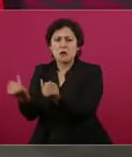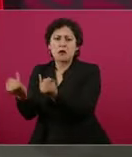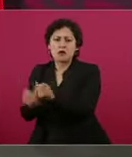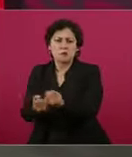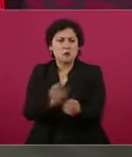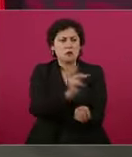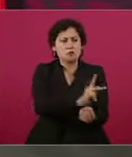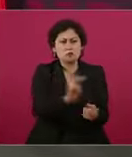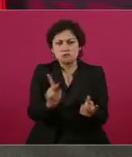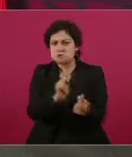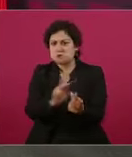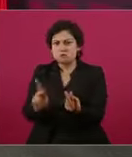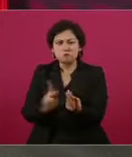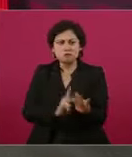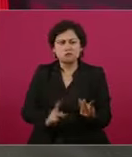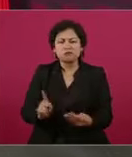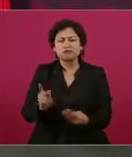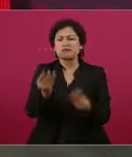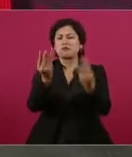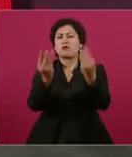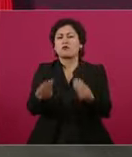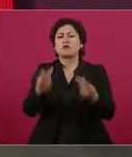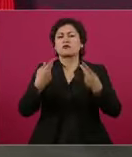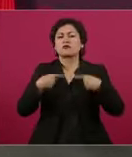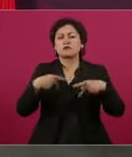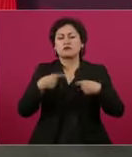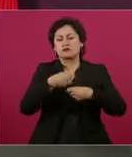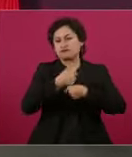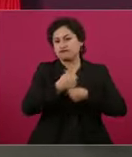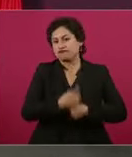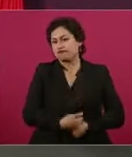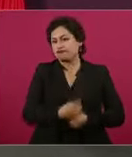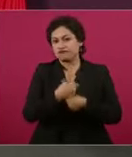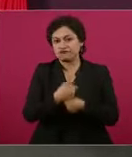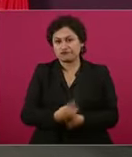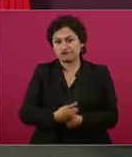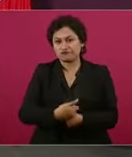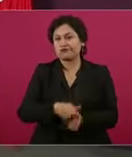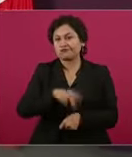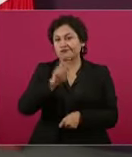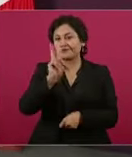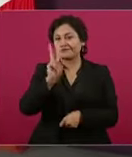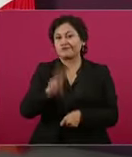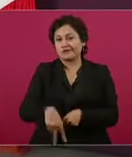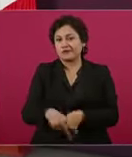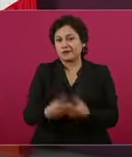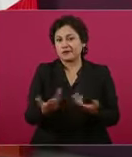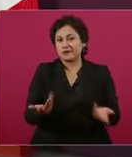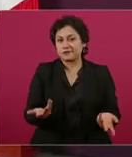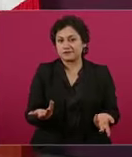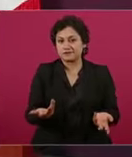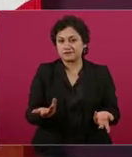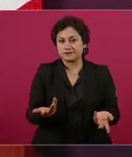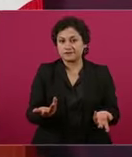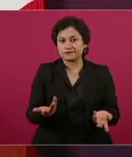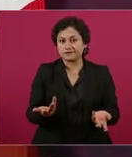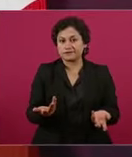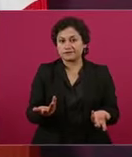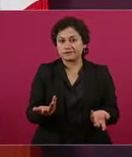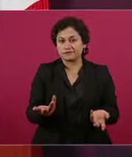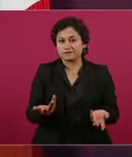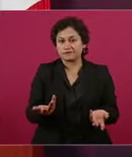fueron damnificados por la política de